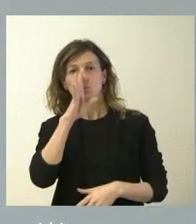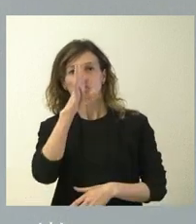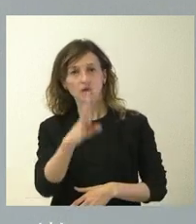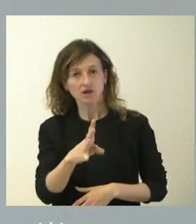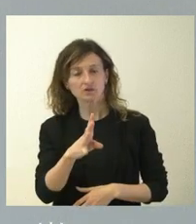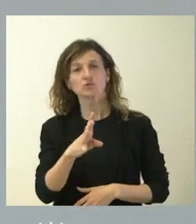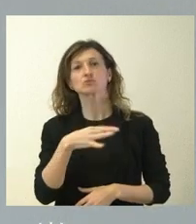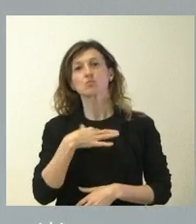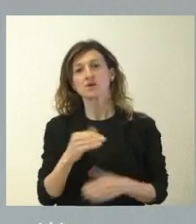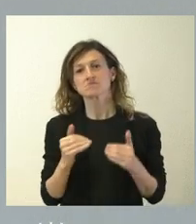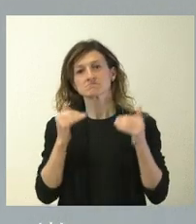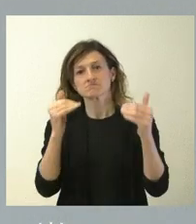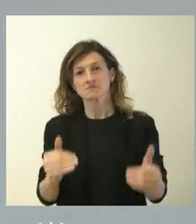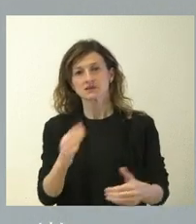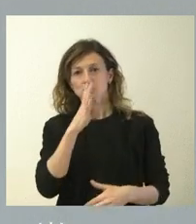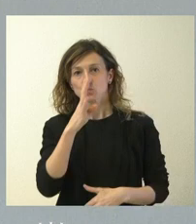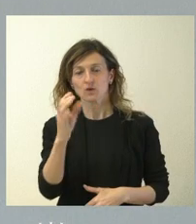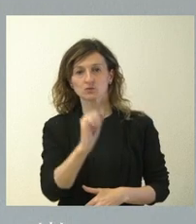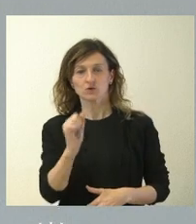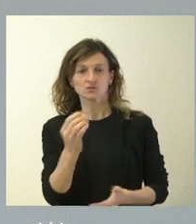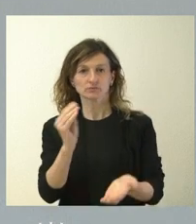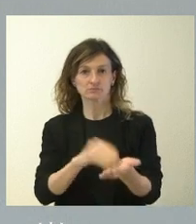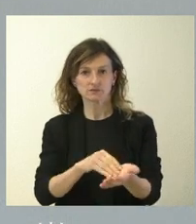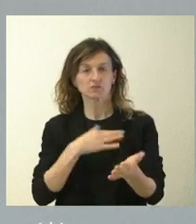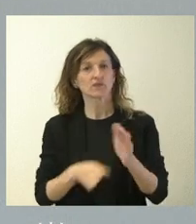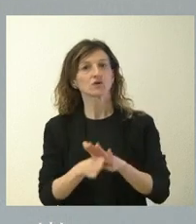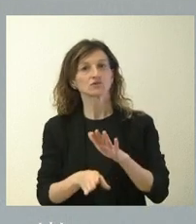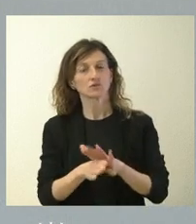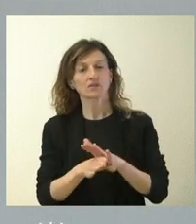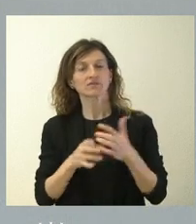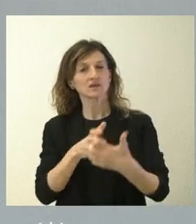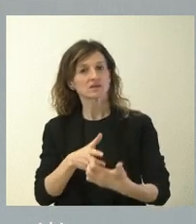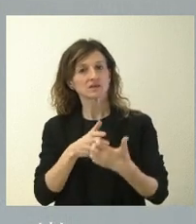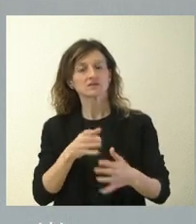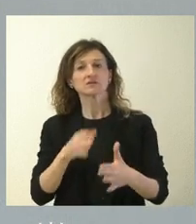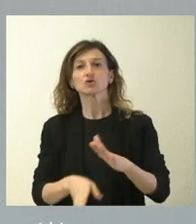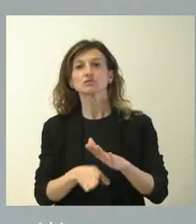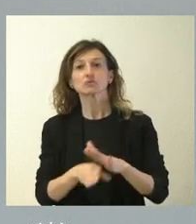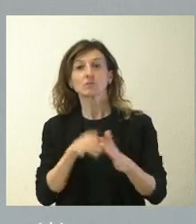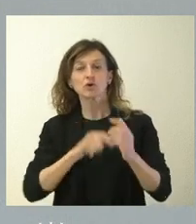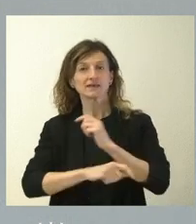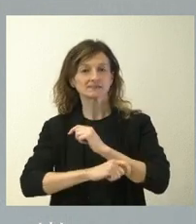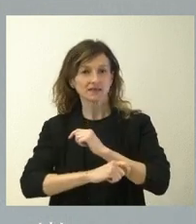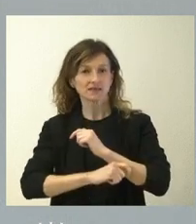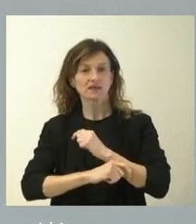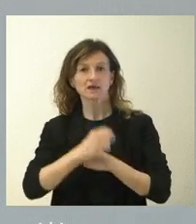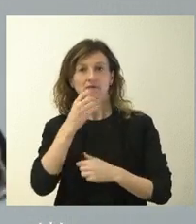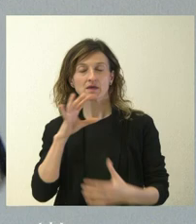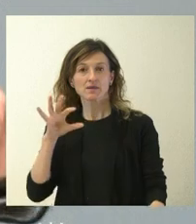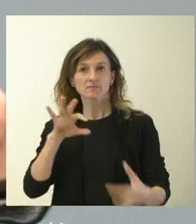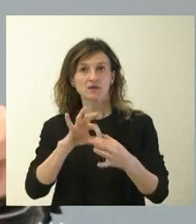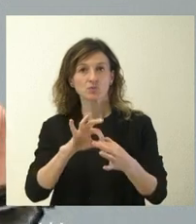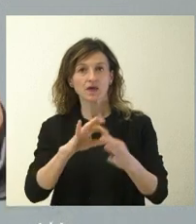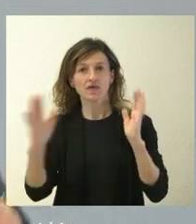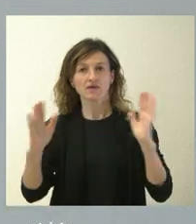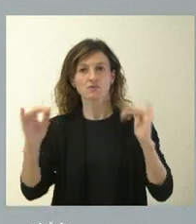ampliable otros cuatro y, por tanto, con vocación de continuidad y de seguir, porque nos parece que es una estrategia ya no solamente vinculada al momento de